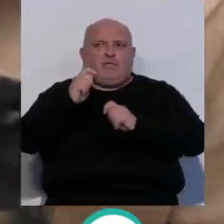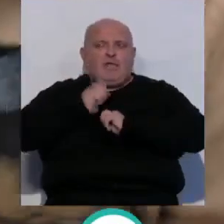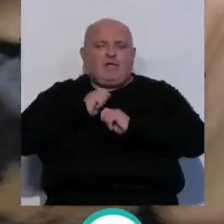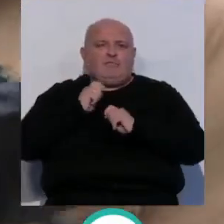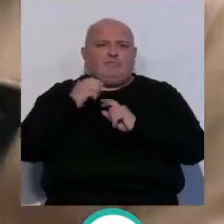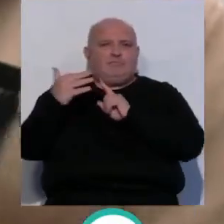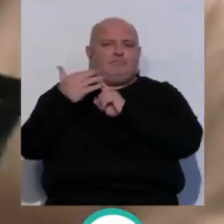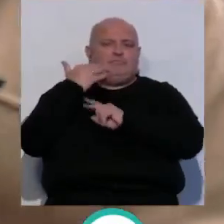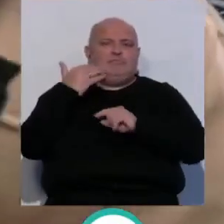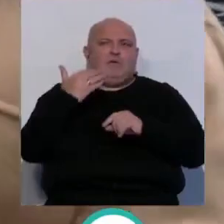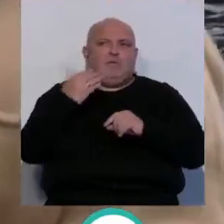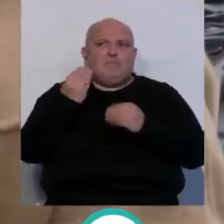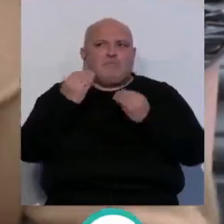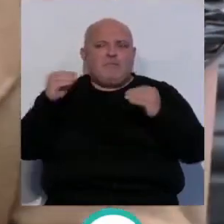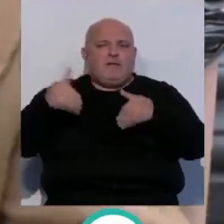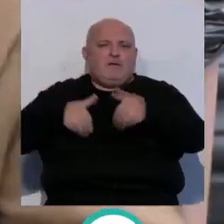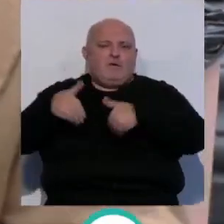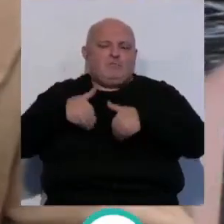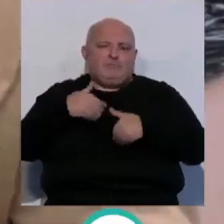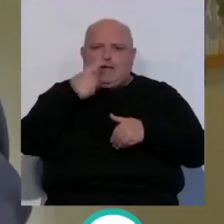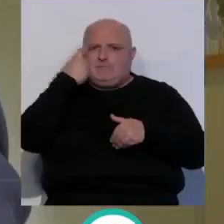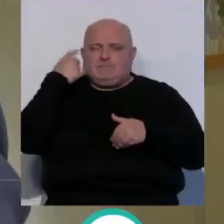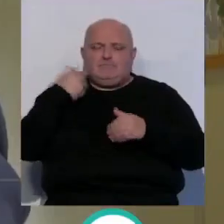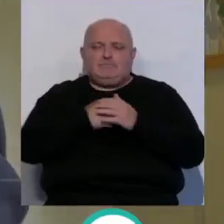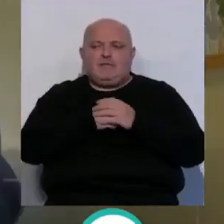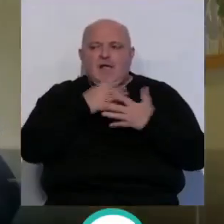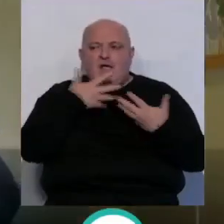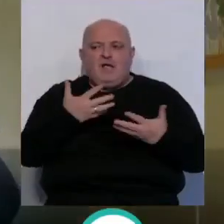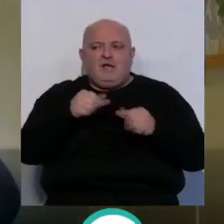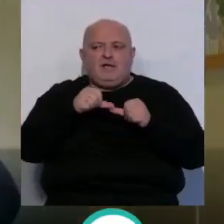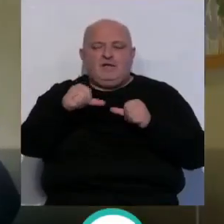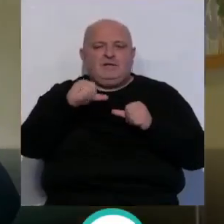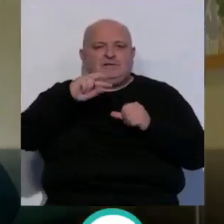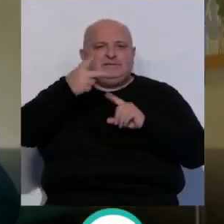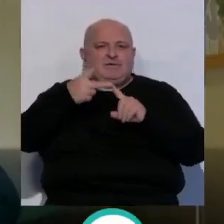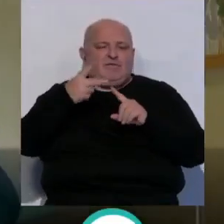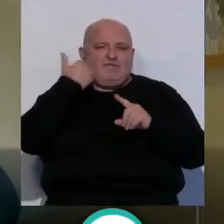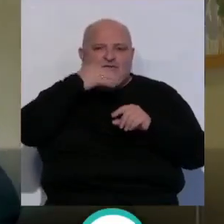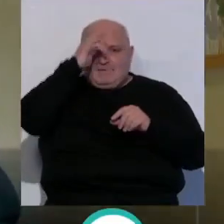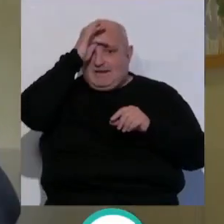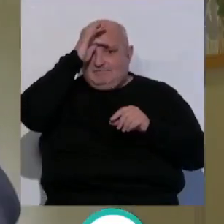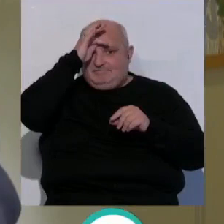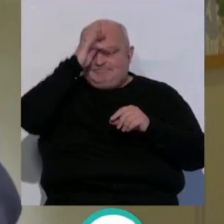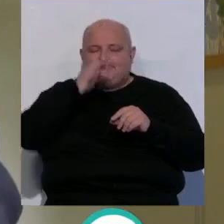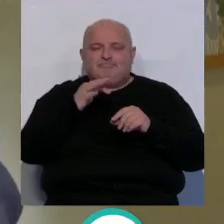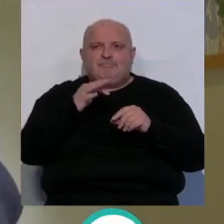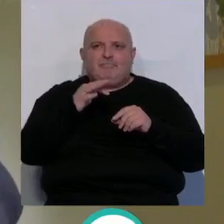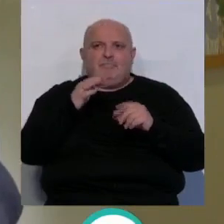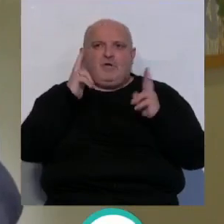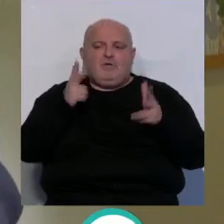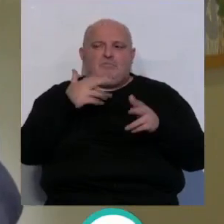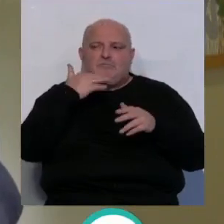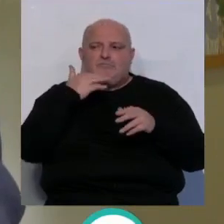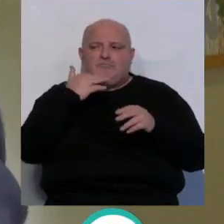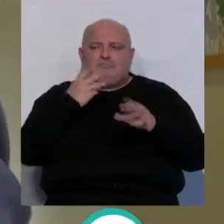Antonio de María, en el que haya habido más demanda que otros años. Y ahora encaramos el segundo fin de semana. La ocupación está en torno a los